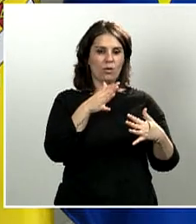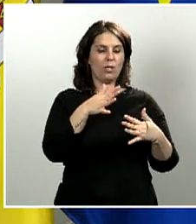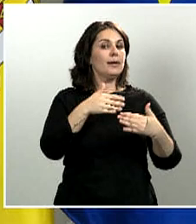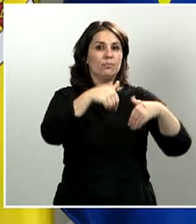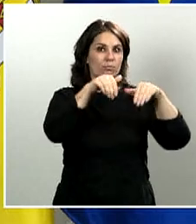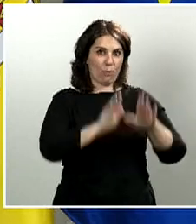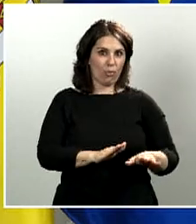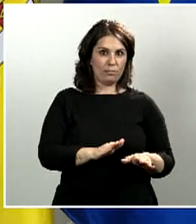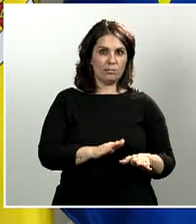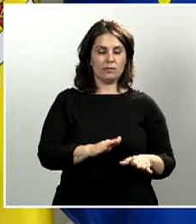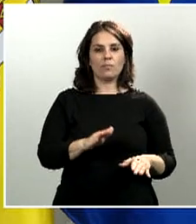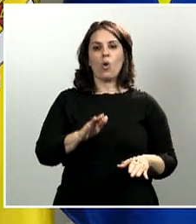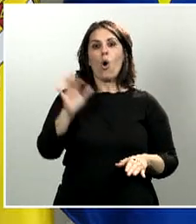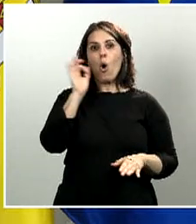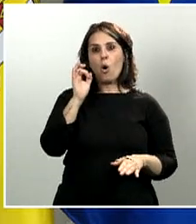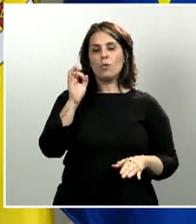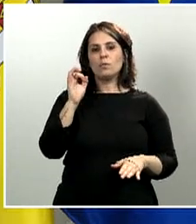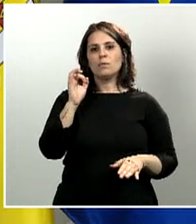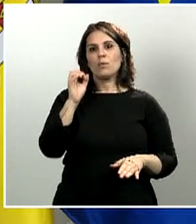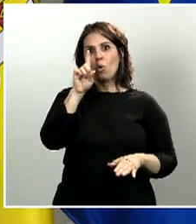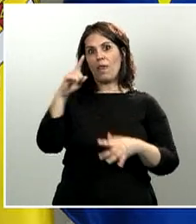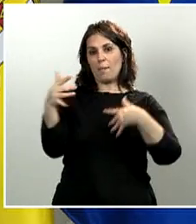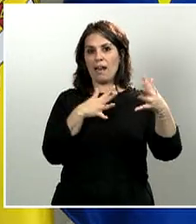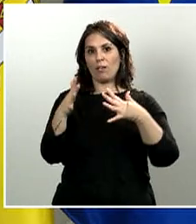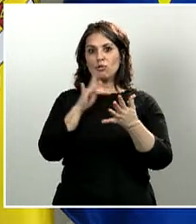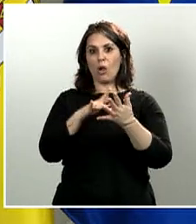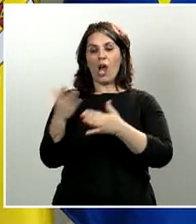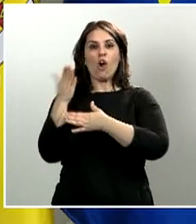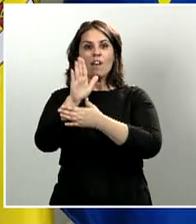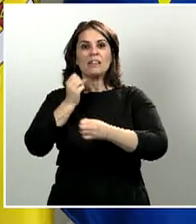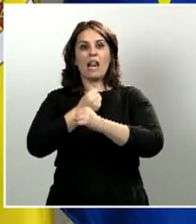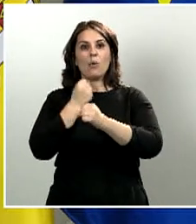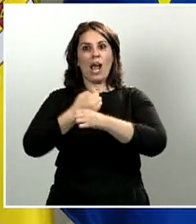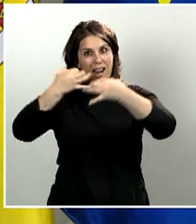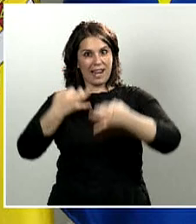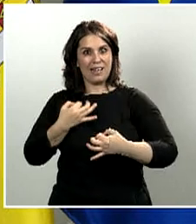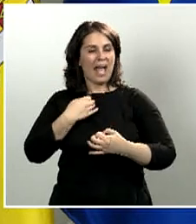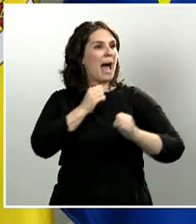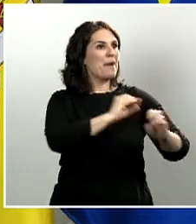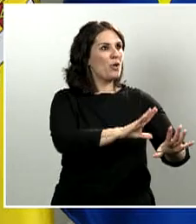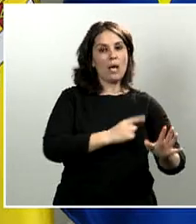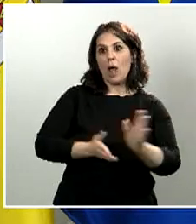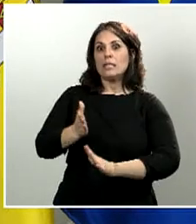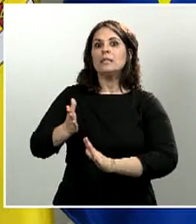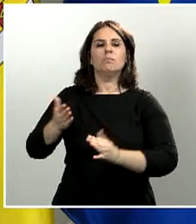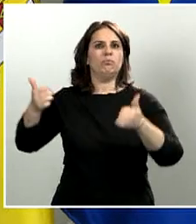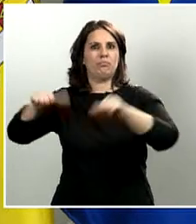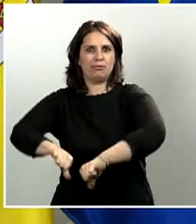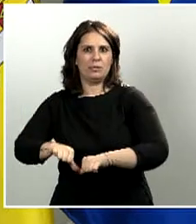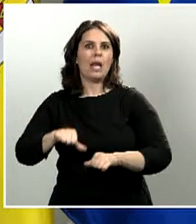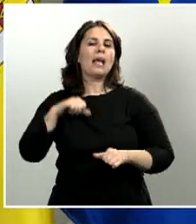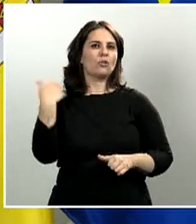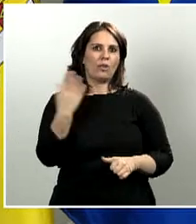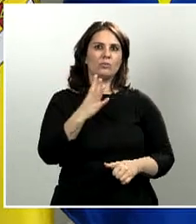partir del 1 de marzo por tener una oferta laboral en firme que haya decaído. Se completa así el derecho de acceso a